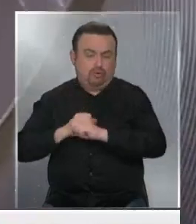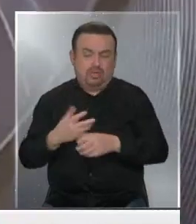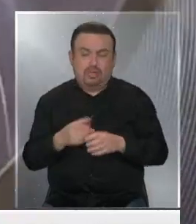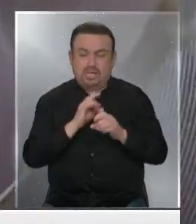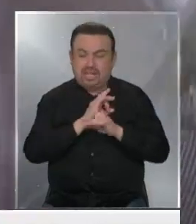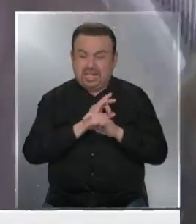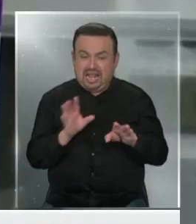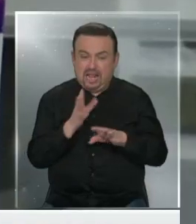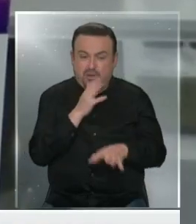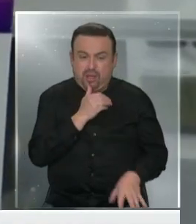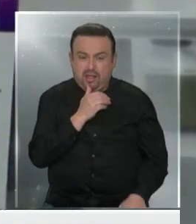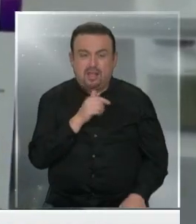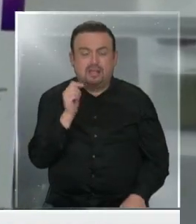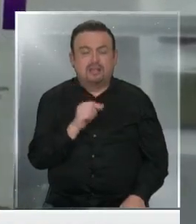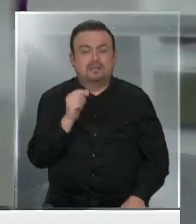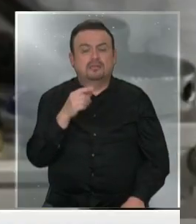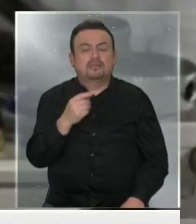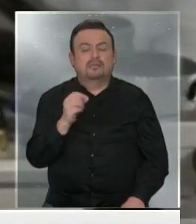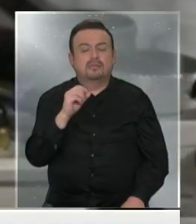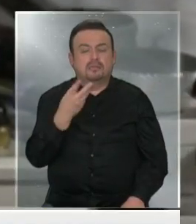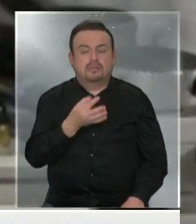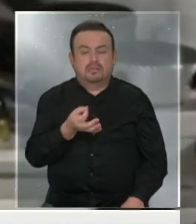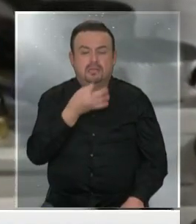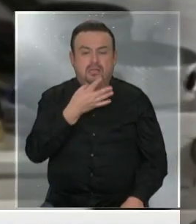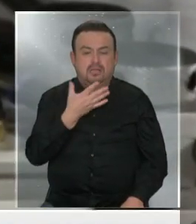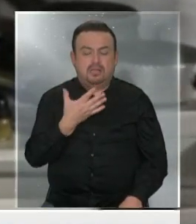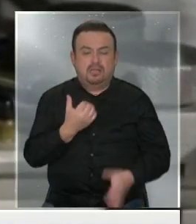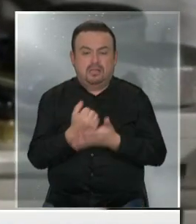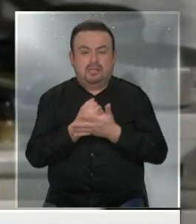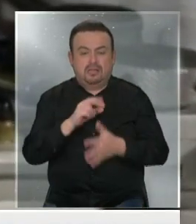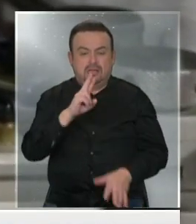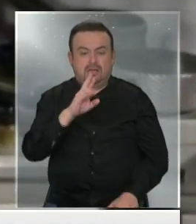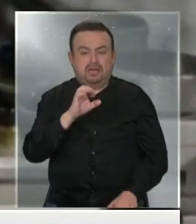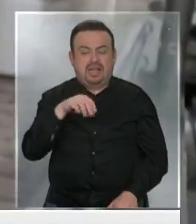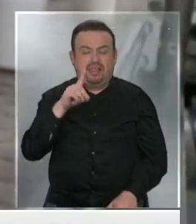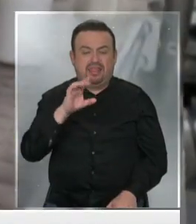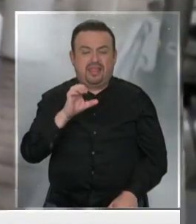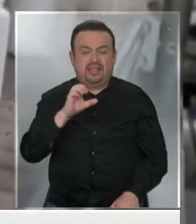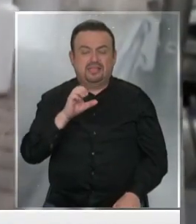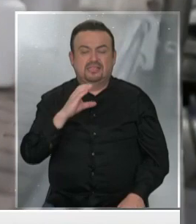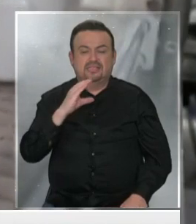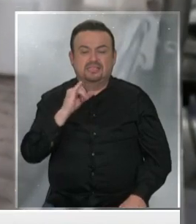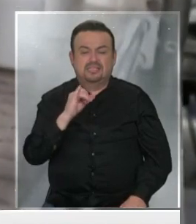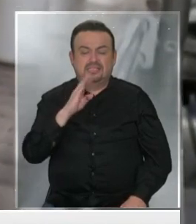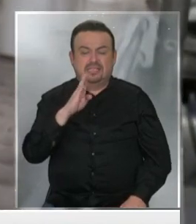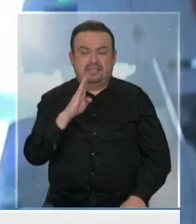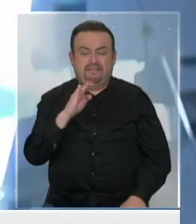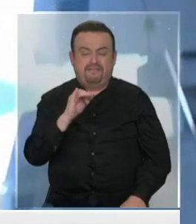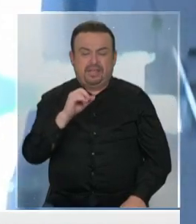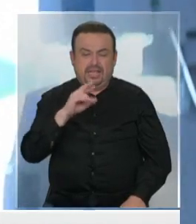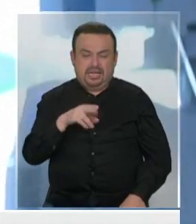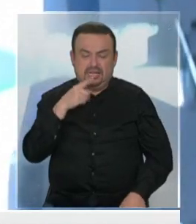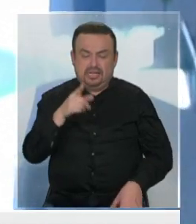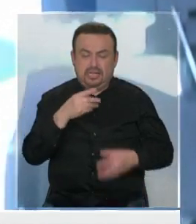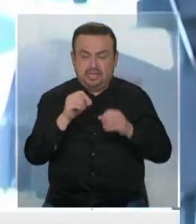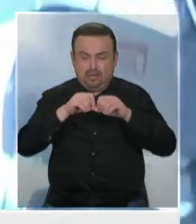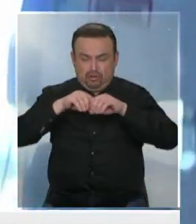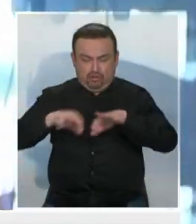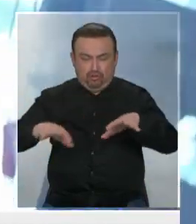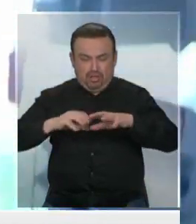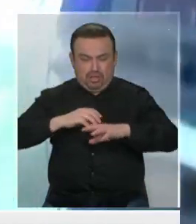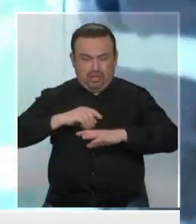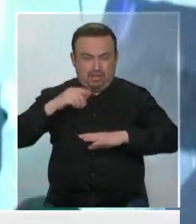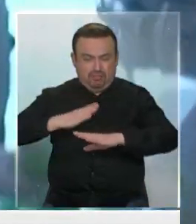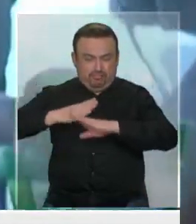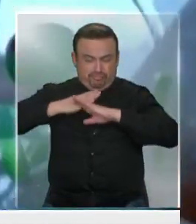está clara la validez de una tercera droga. El remdesivir, fármaco contra el ébola que ha demostrado reducir los síntomas de 15 a 11 días,